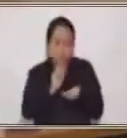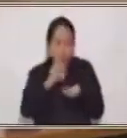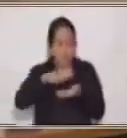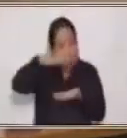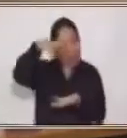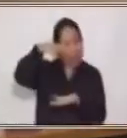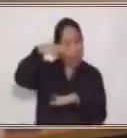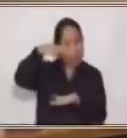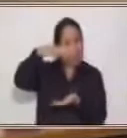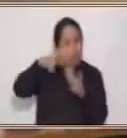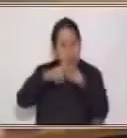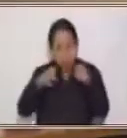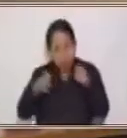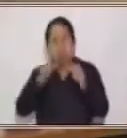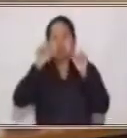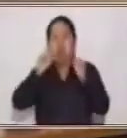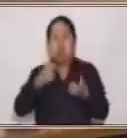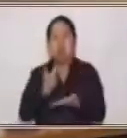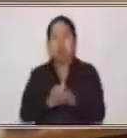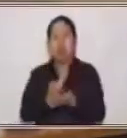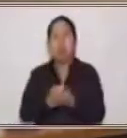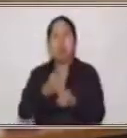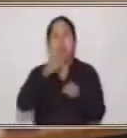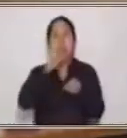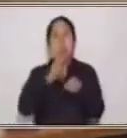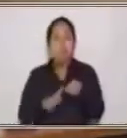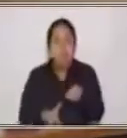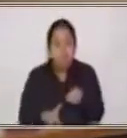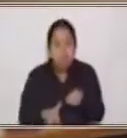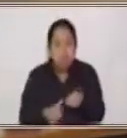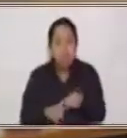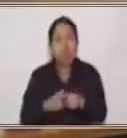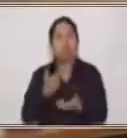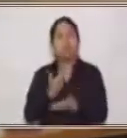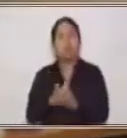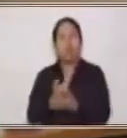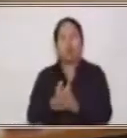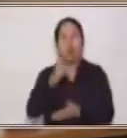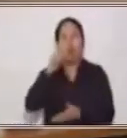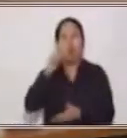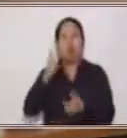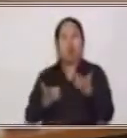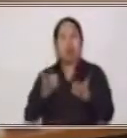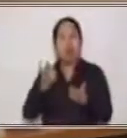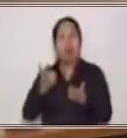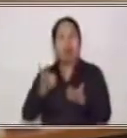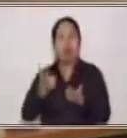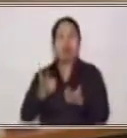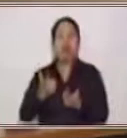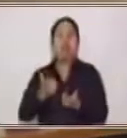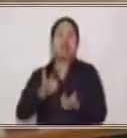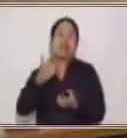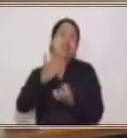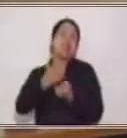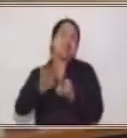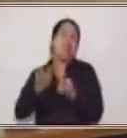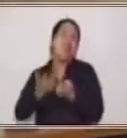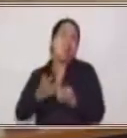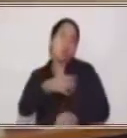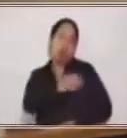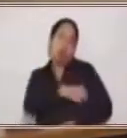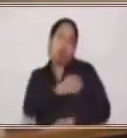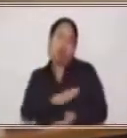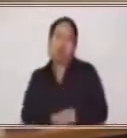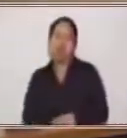algo parecido. Se puede comprar un pepino, se puede comprar una libra de cebolla, 3 cebollas grandes con un dólar, estamos